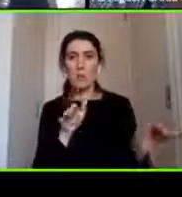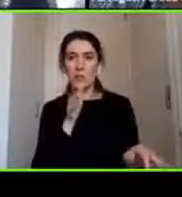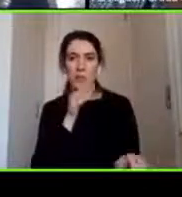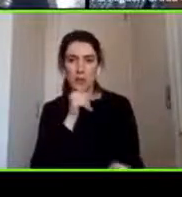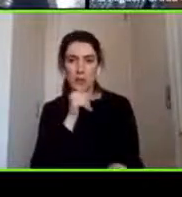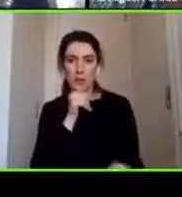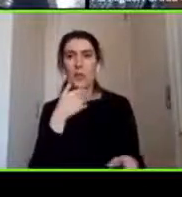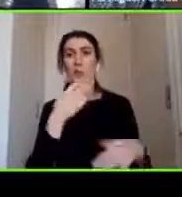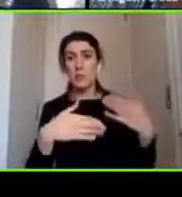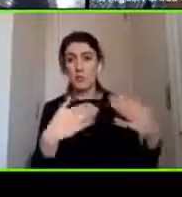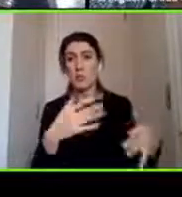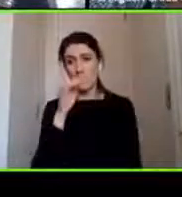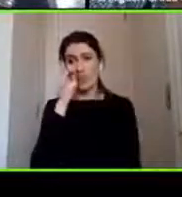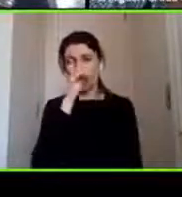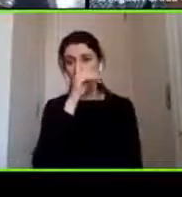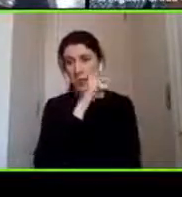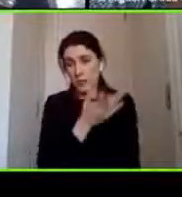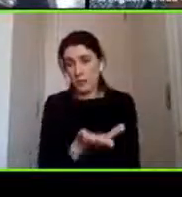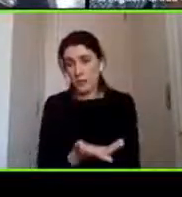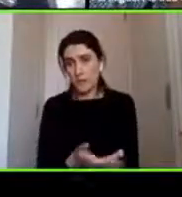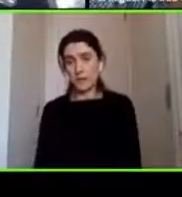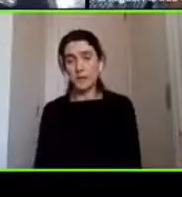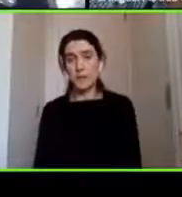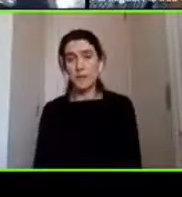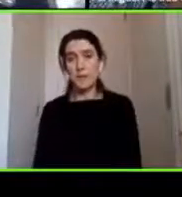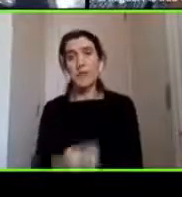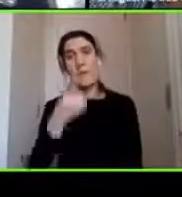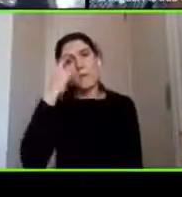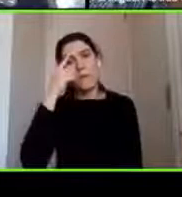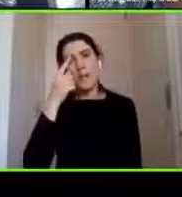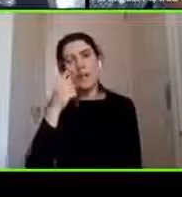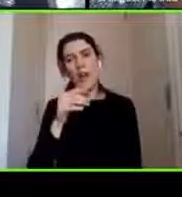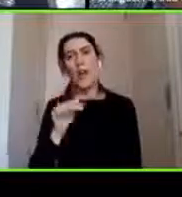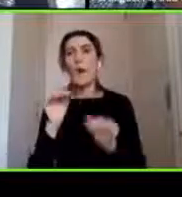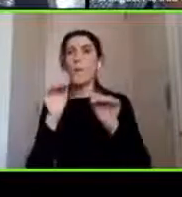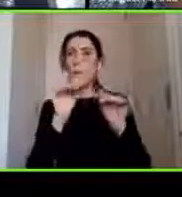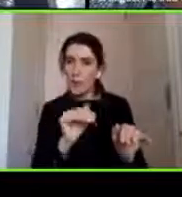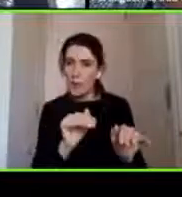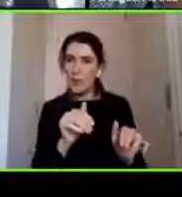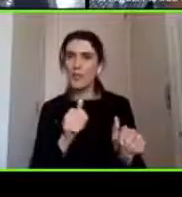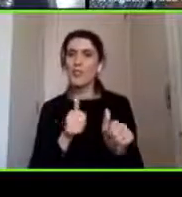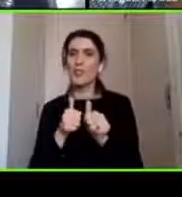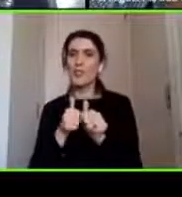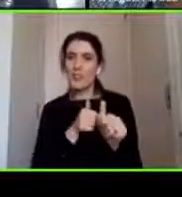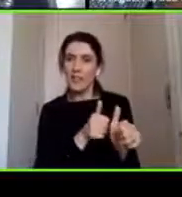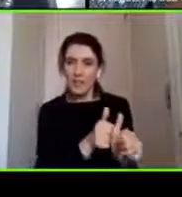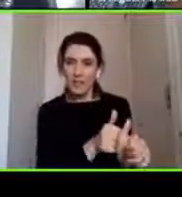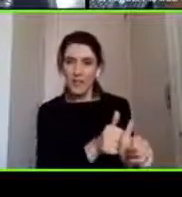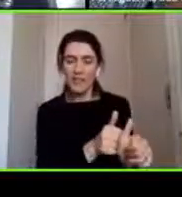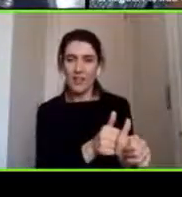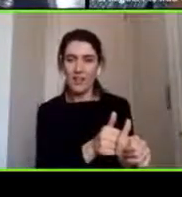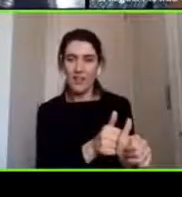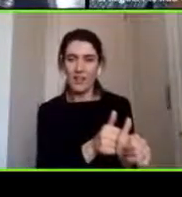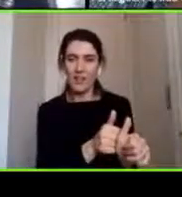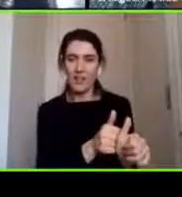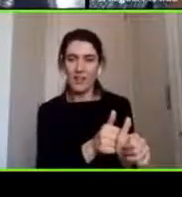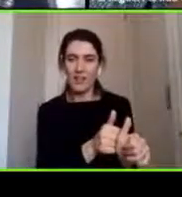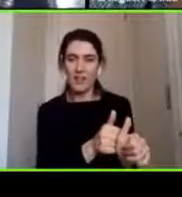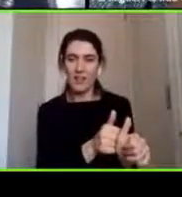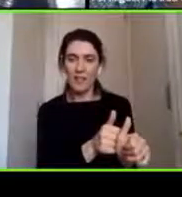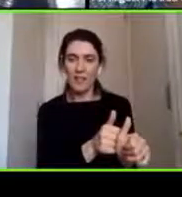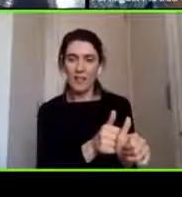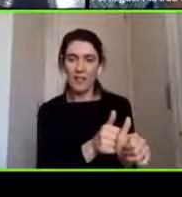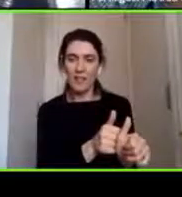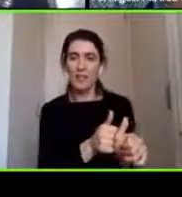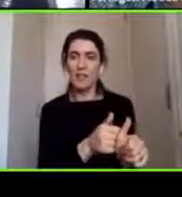complejo pero cuando están esos apoyos hay una guía no debería o en el fondo nosotros lo que esperamos